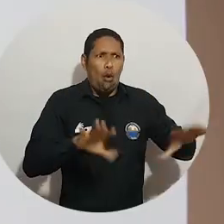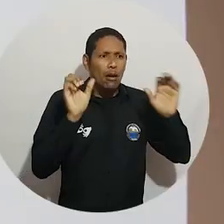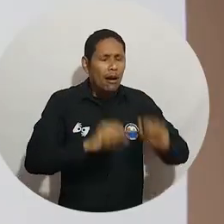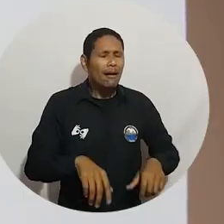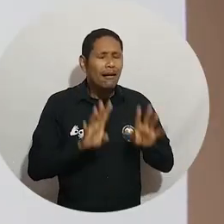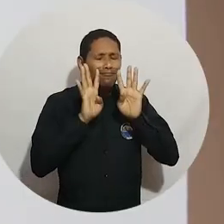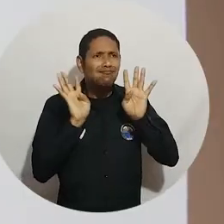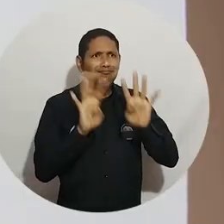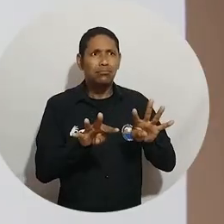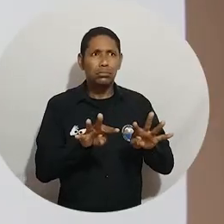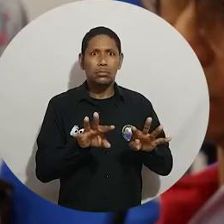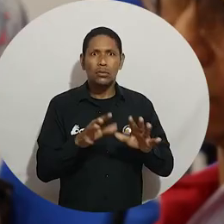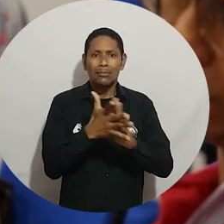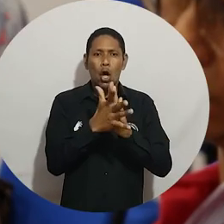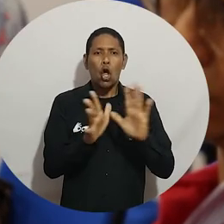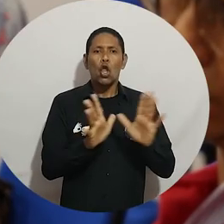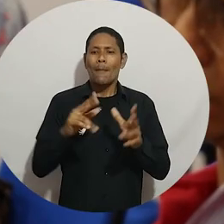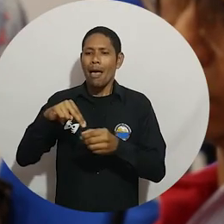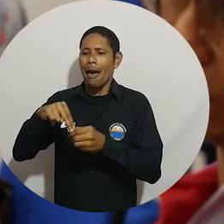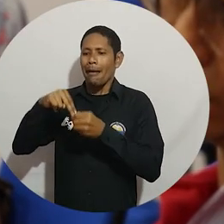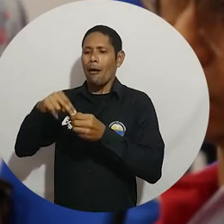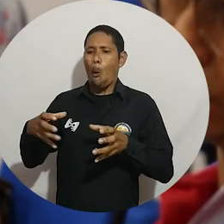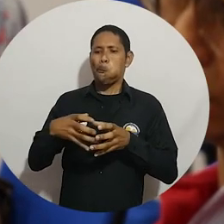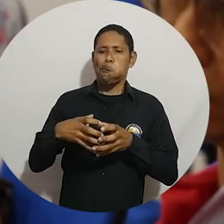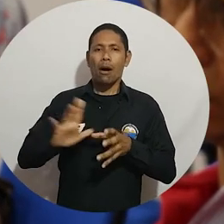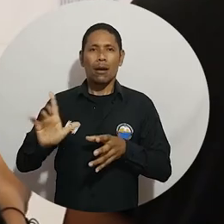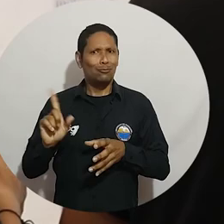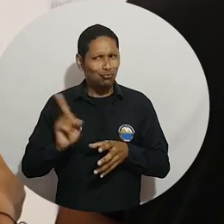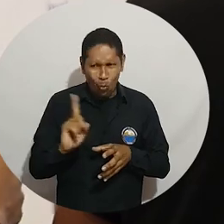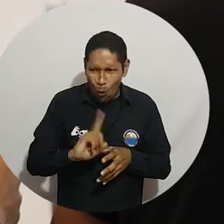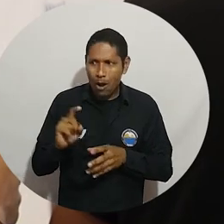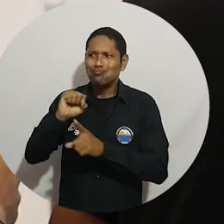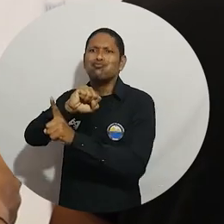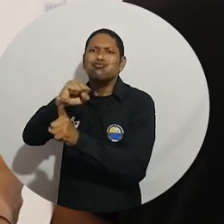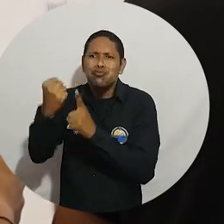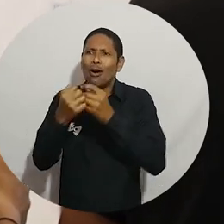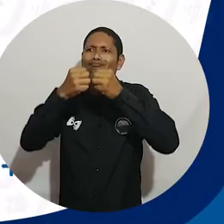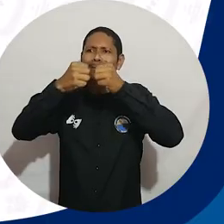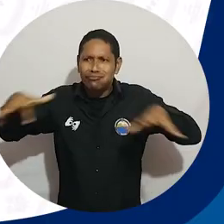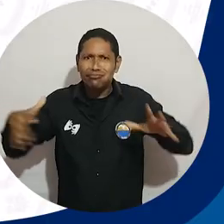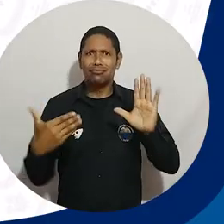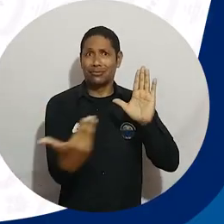¿no? No solamente, como lo mencioné, a lo étnico, sino también recóge lo social.